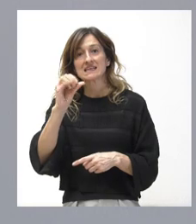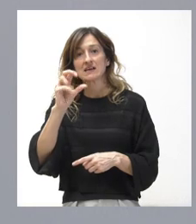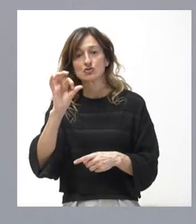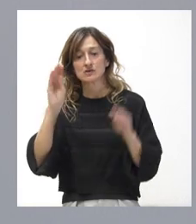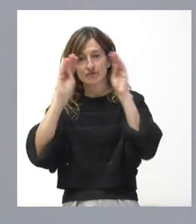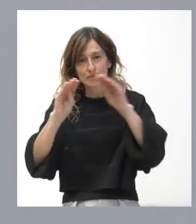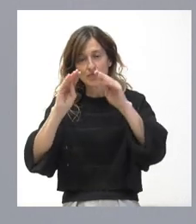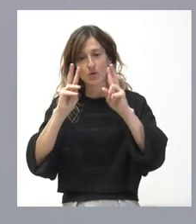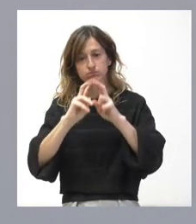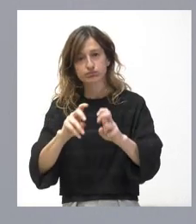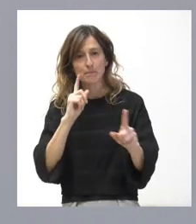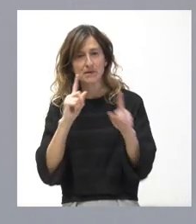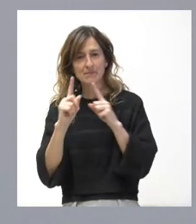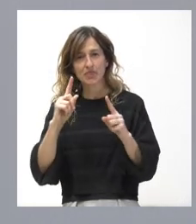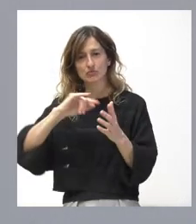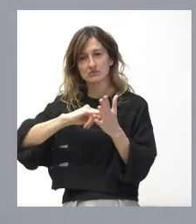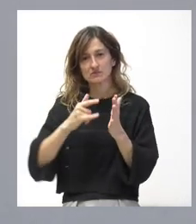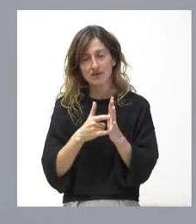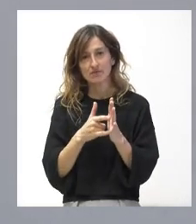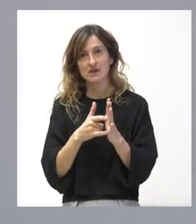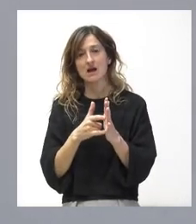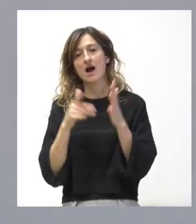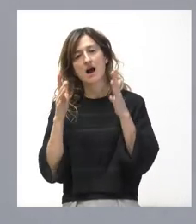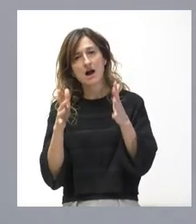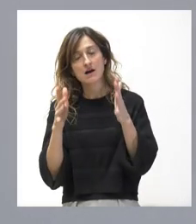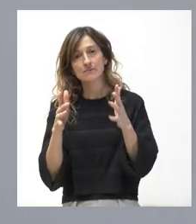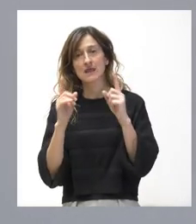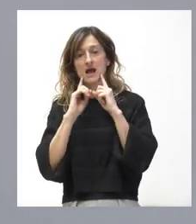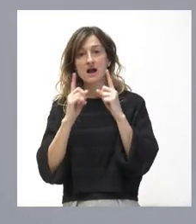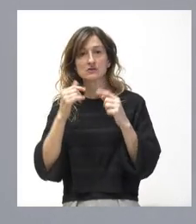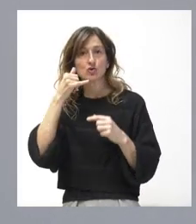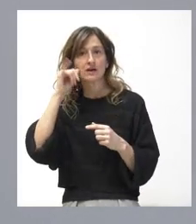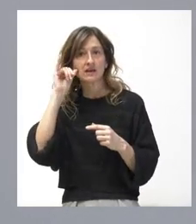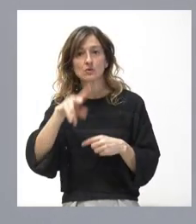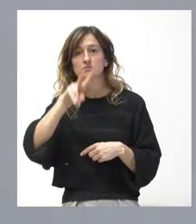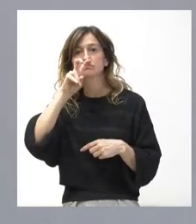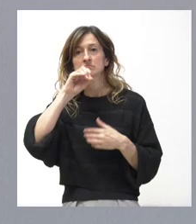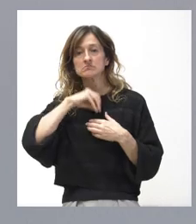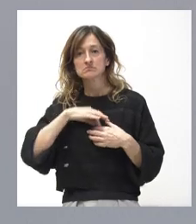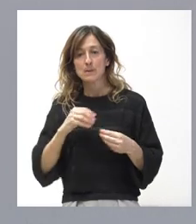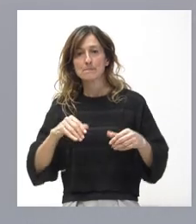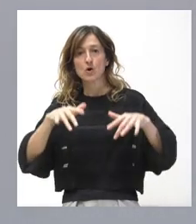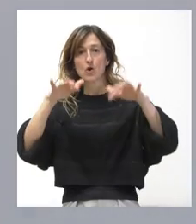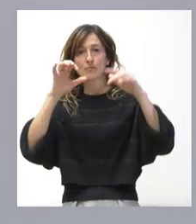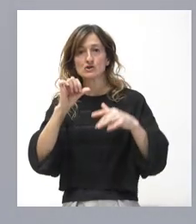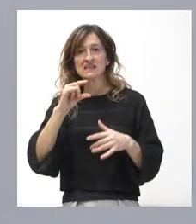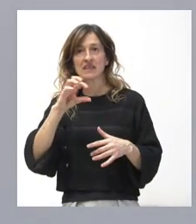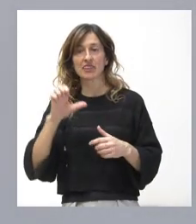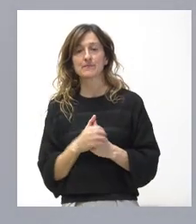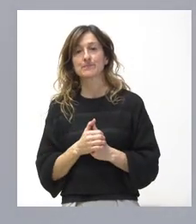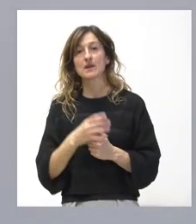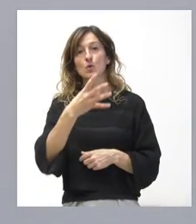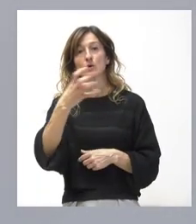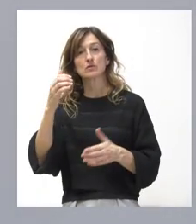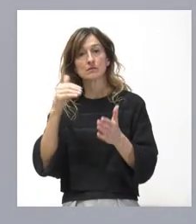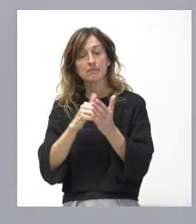investigación, prevención técnica y rehabilitación y disesoramiento en el caso del riesgo de inhalación de material de polvo de sílice. 400.000